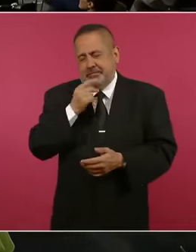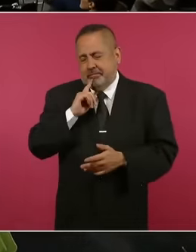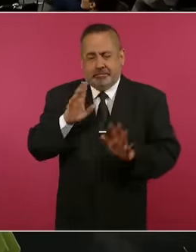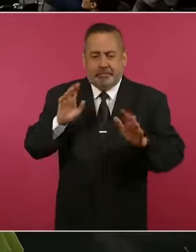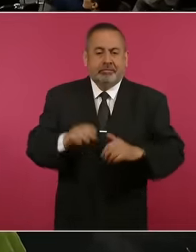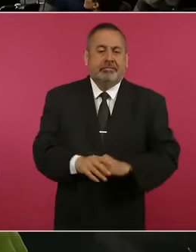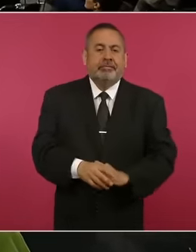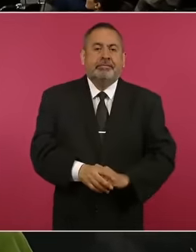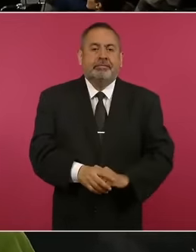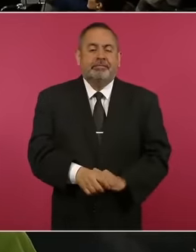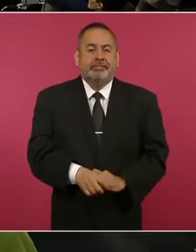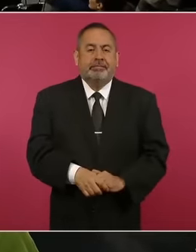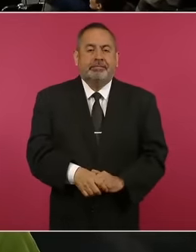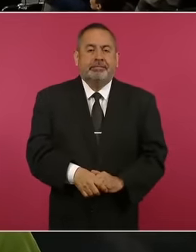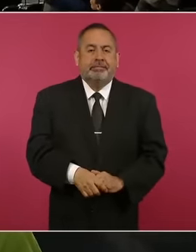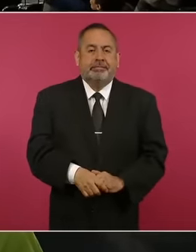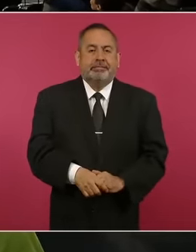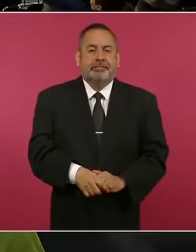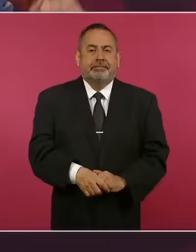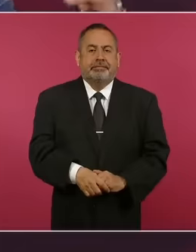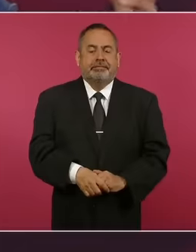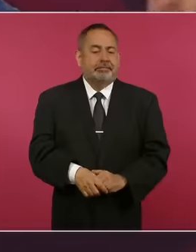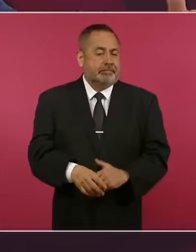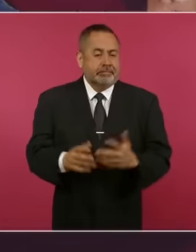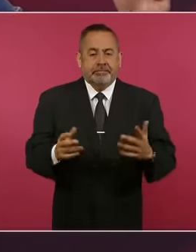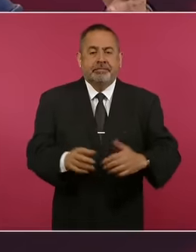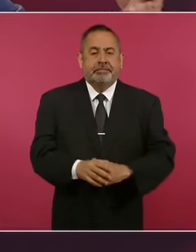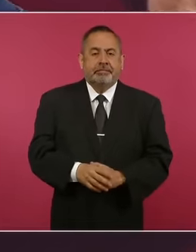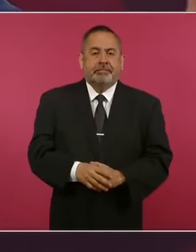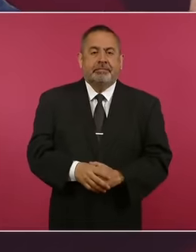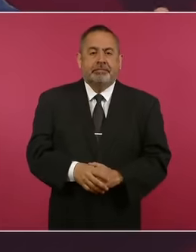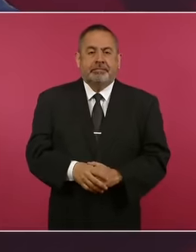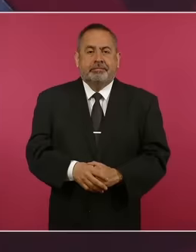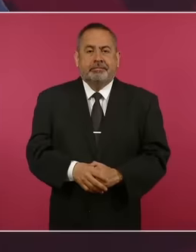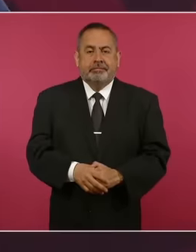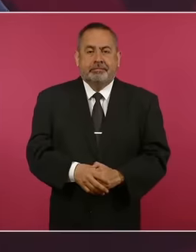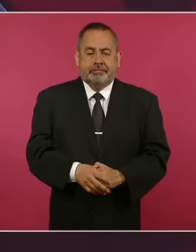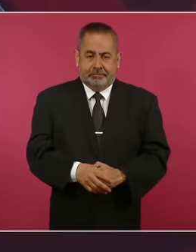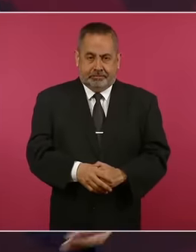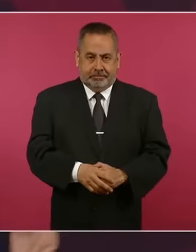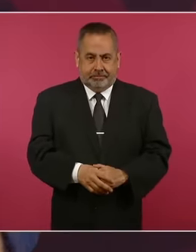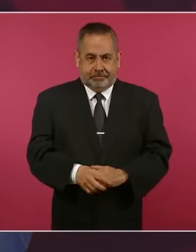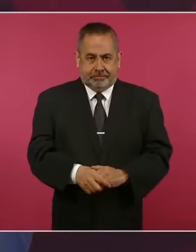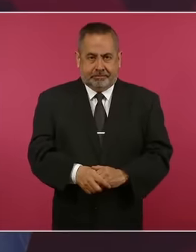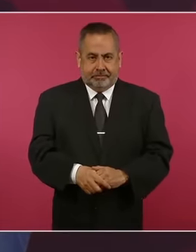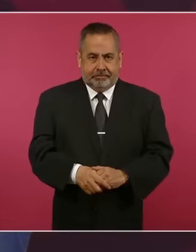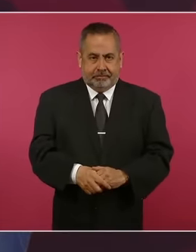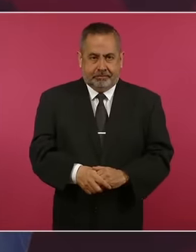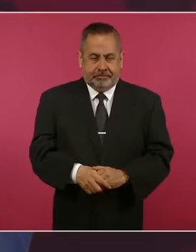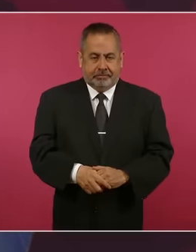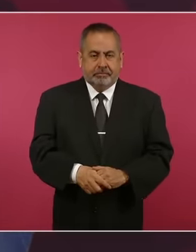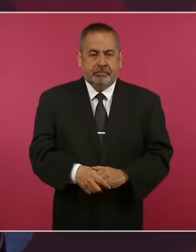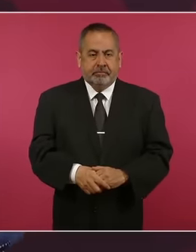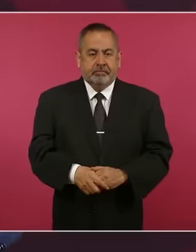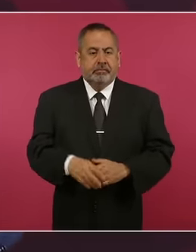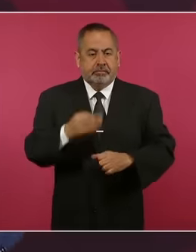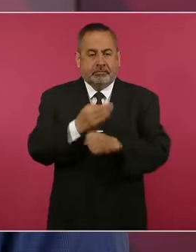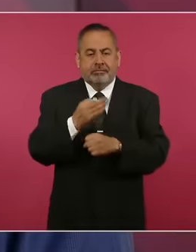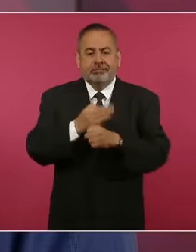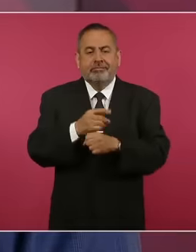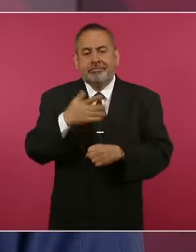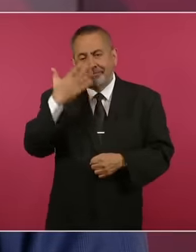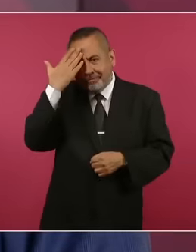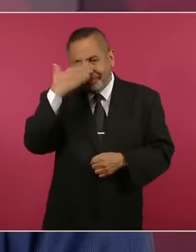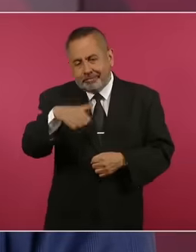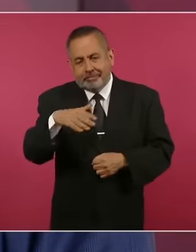porque estamos en temporada